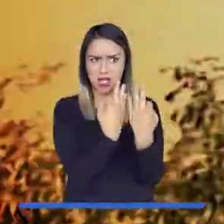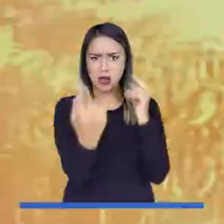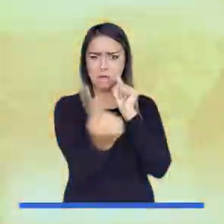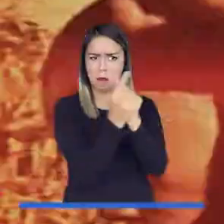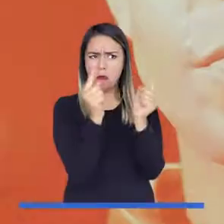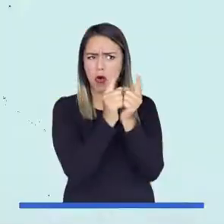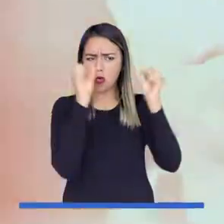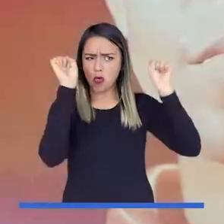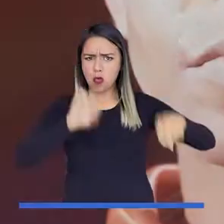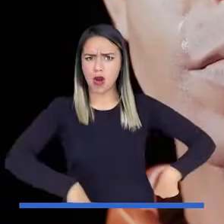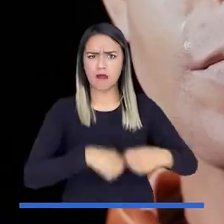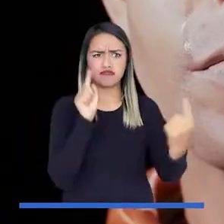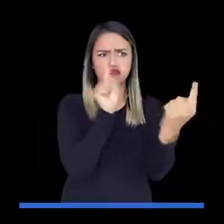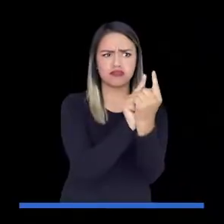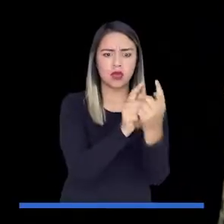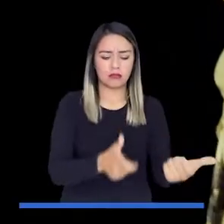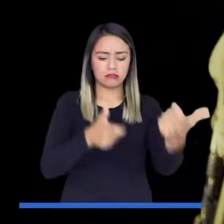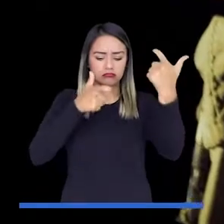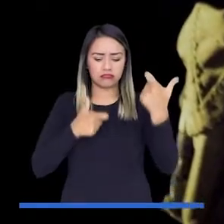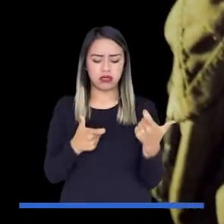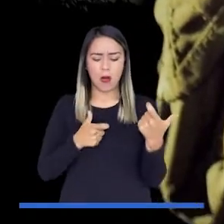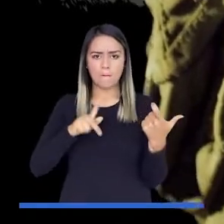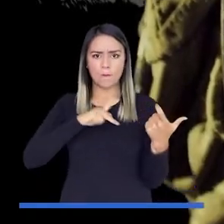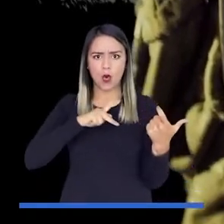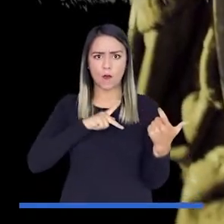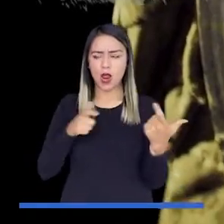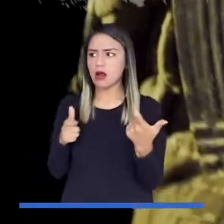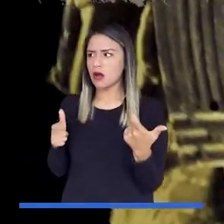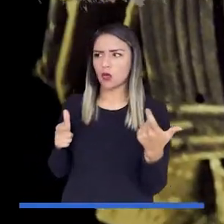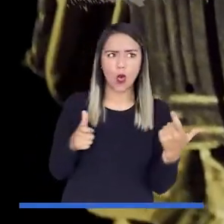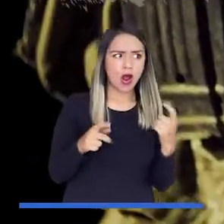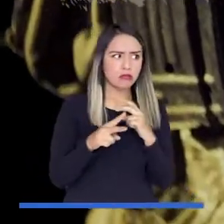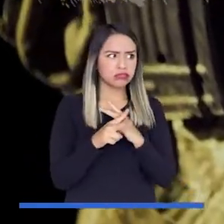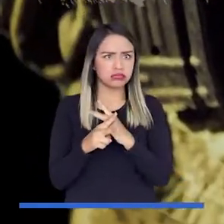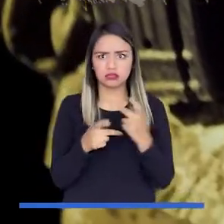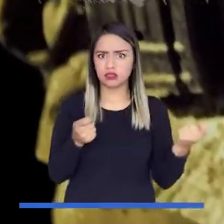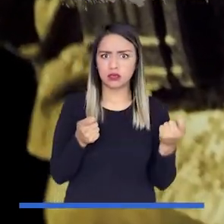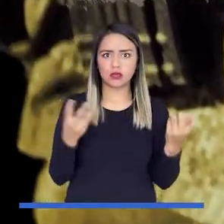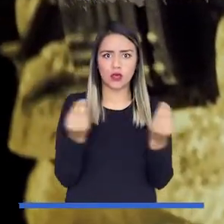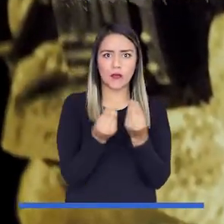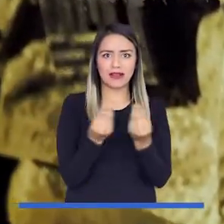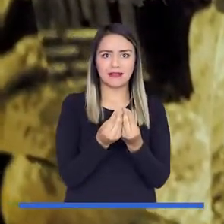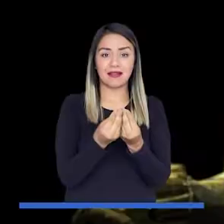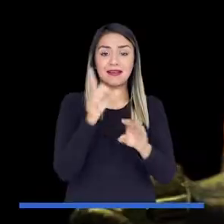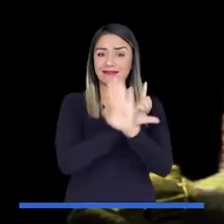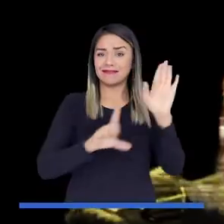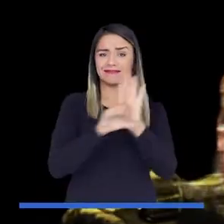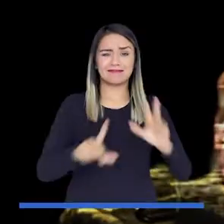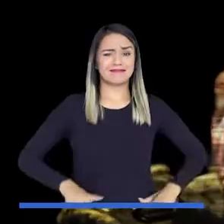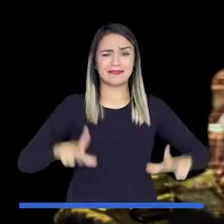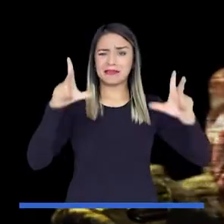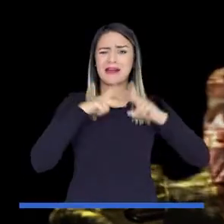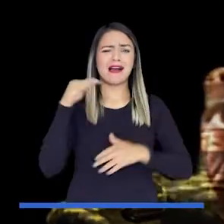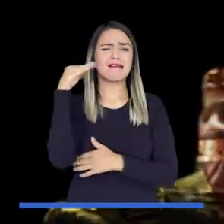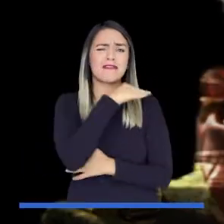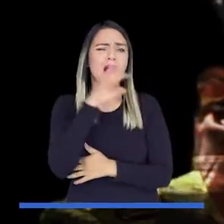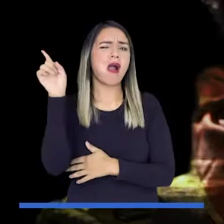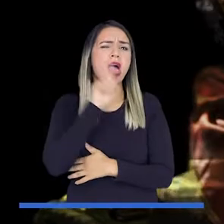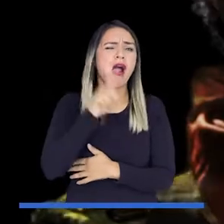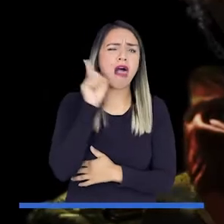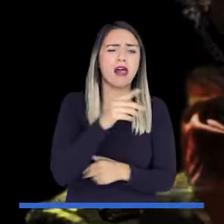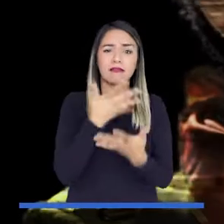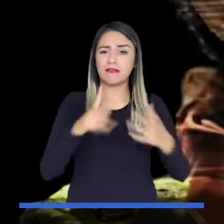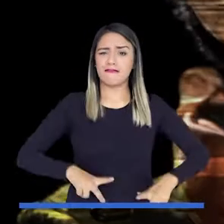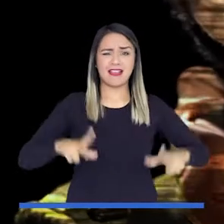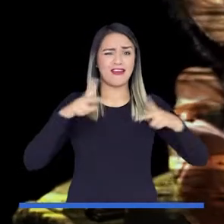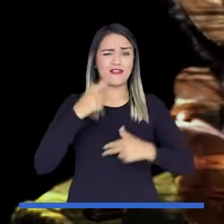su familia la puede ver en cualquier momento, va a tener su arma propia, aquí todos nos cuidamos compañero. La vida ilegal está llena de